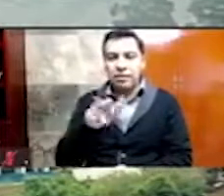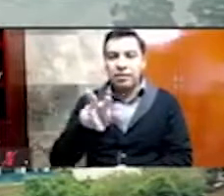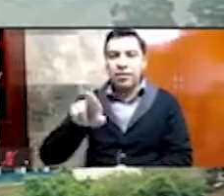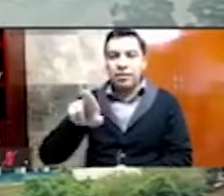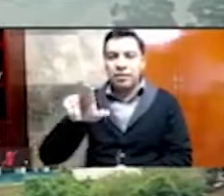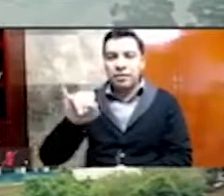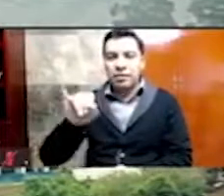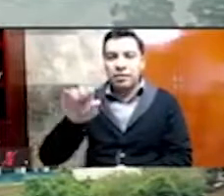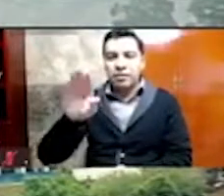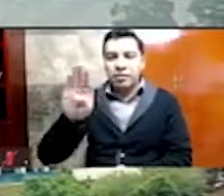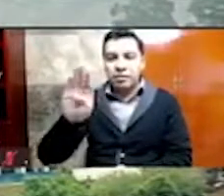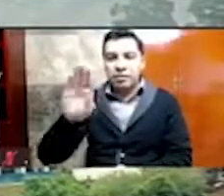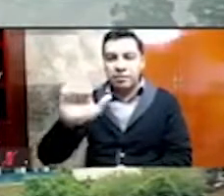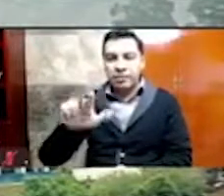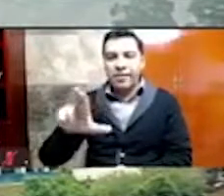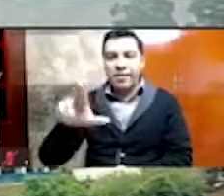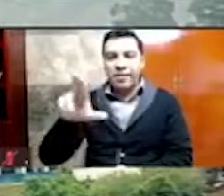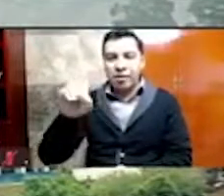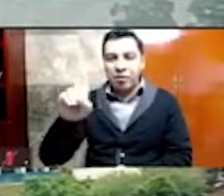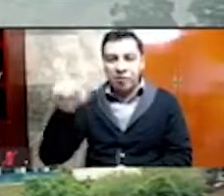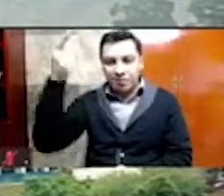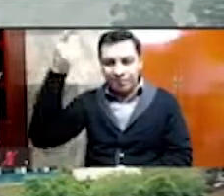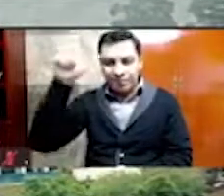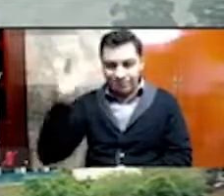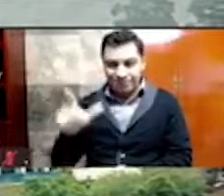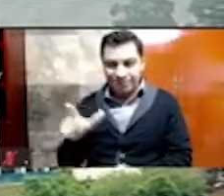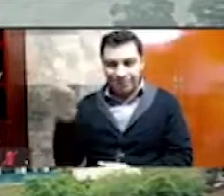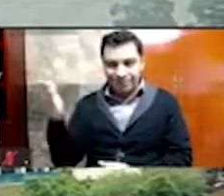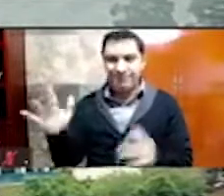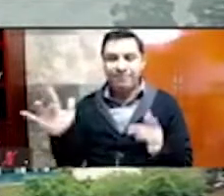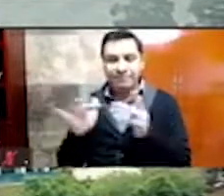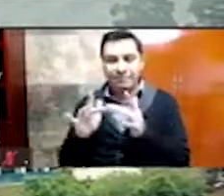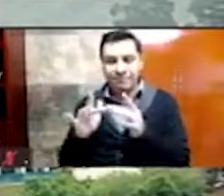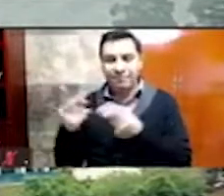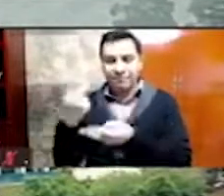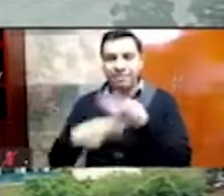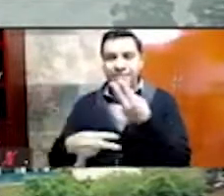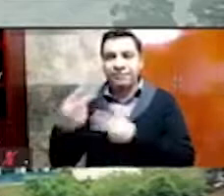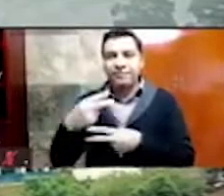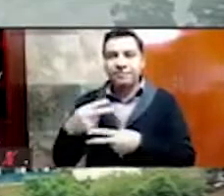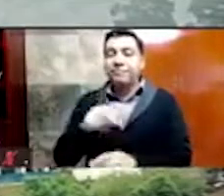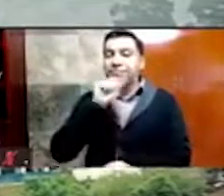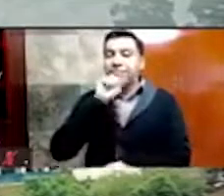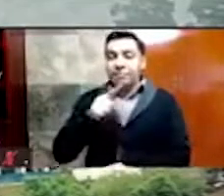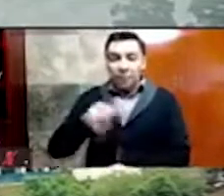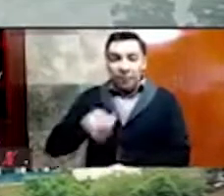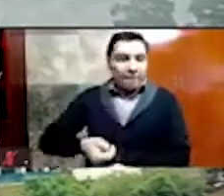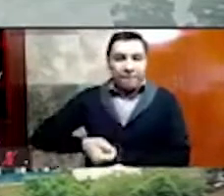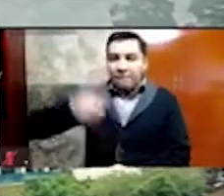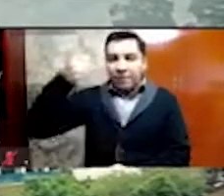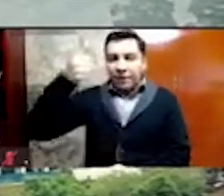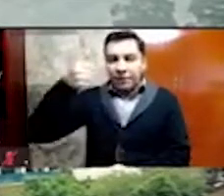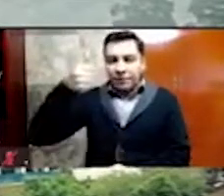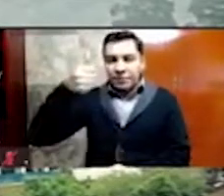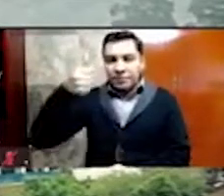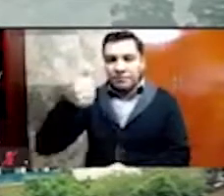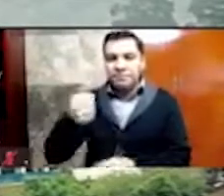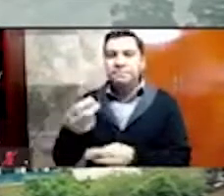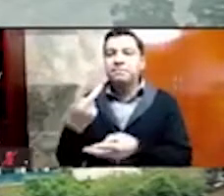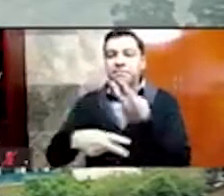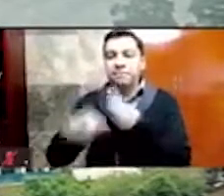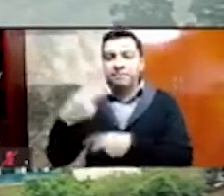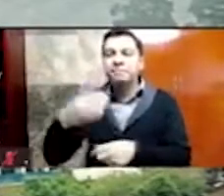que nos hace y también tenemos el gusto de que nuestro primer invitado en este ciclo sea el